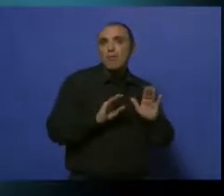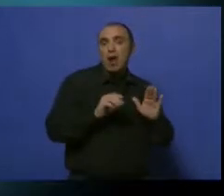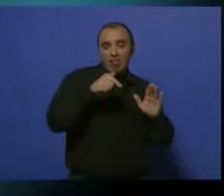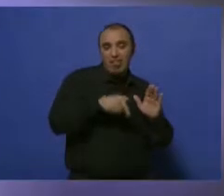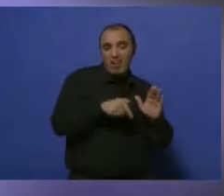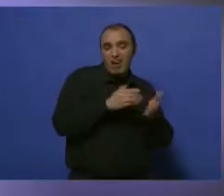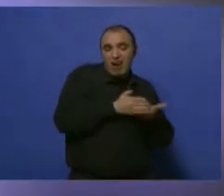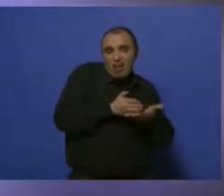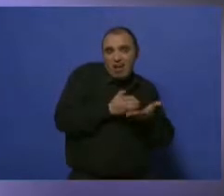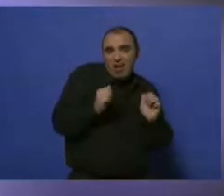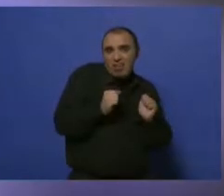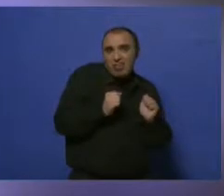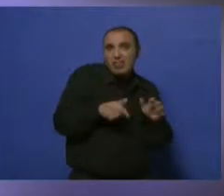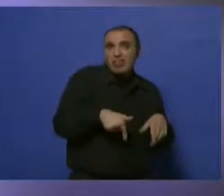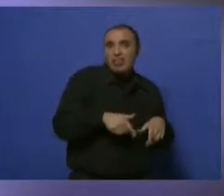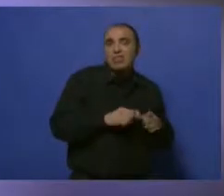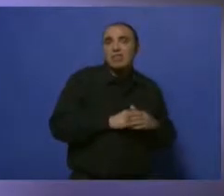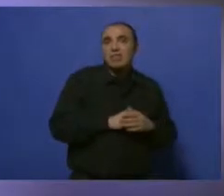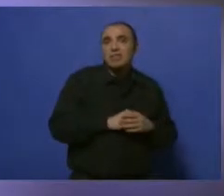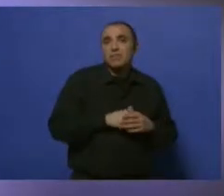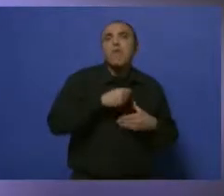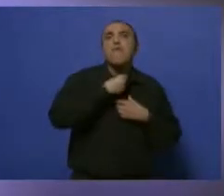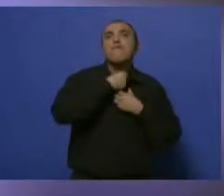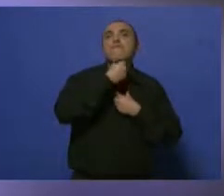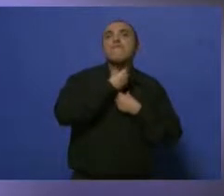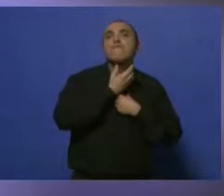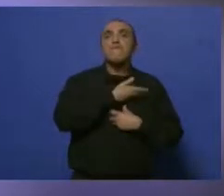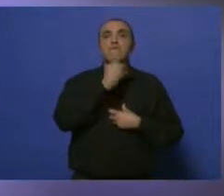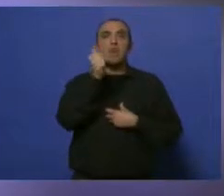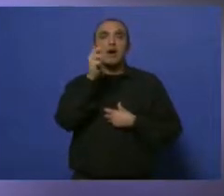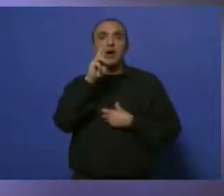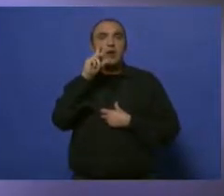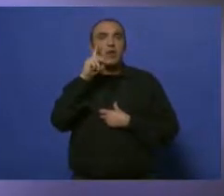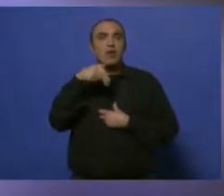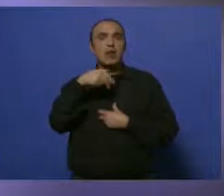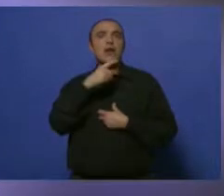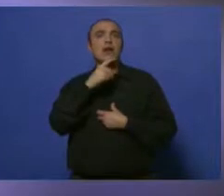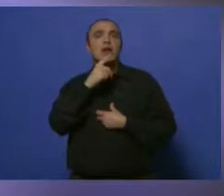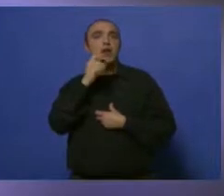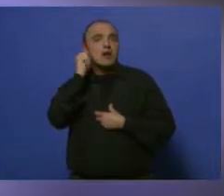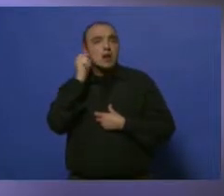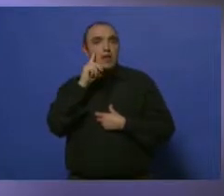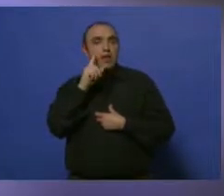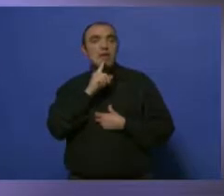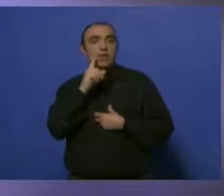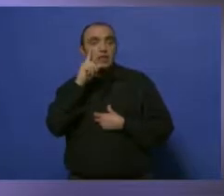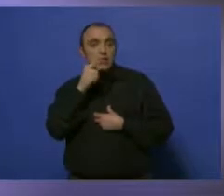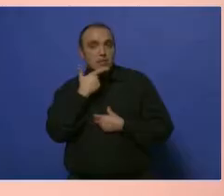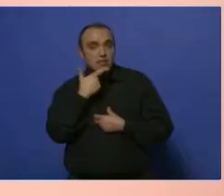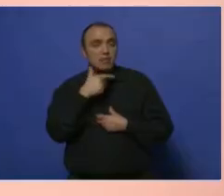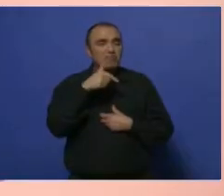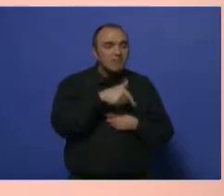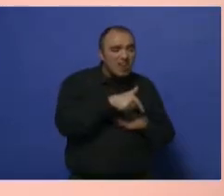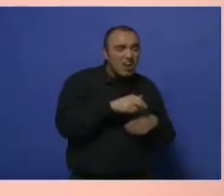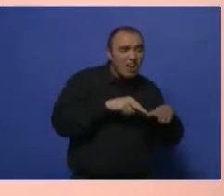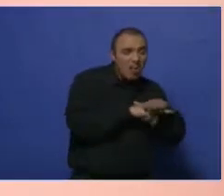faringitis vamos a tener, pero no hemos tenido por lo menos interno en el hospital ningún caso de gravedad hasta ahora. Ajá.